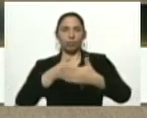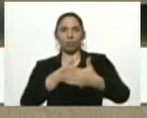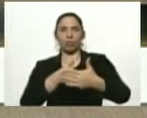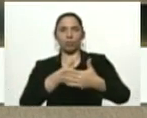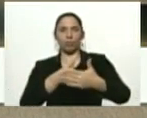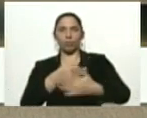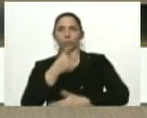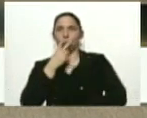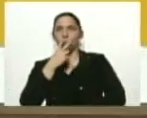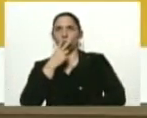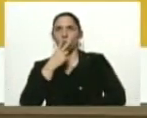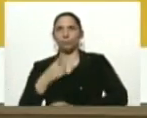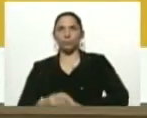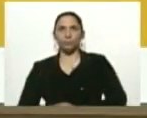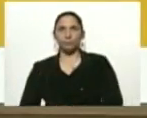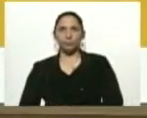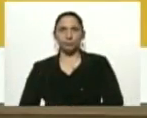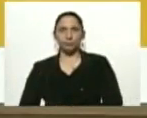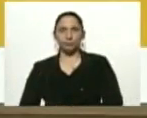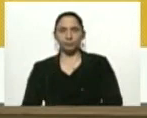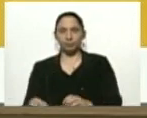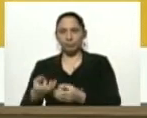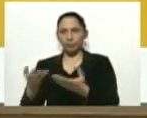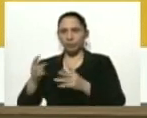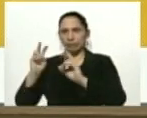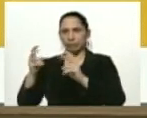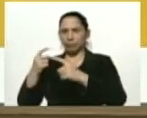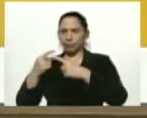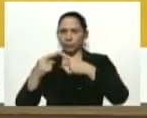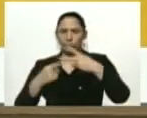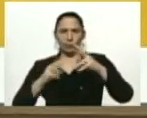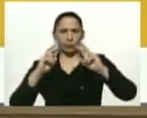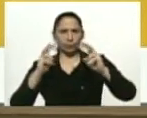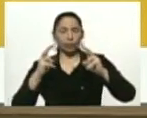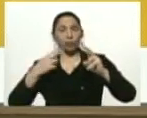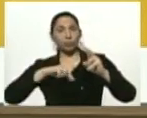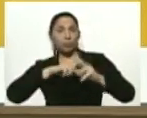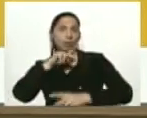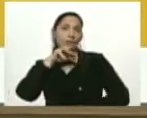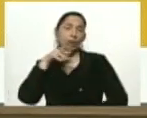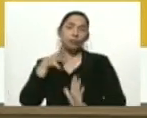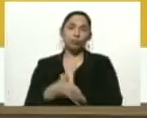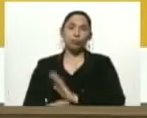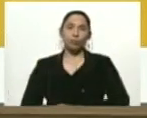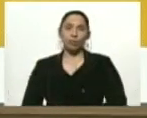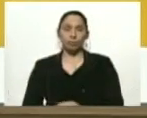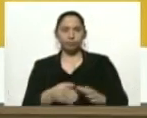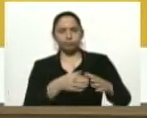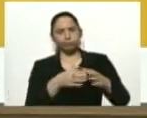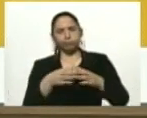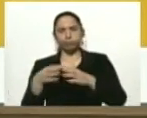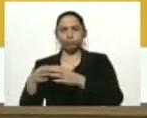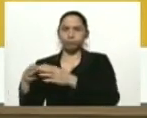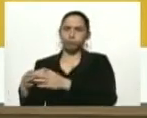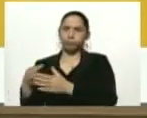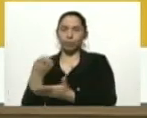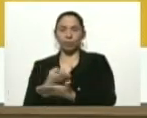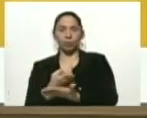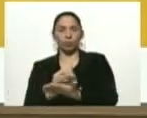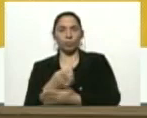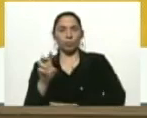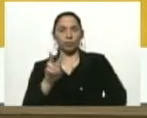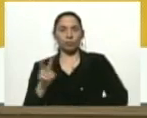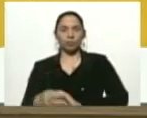el tabaquismo. De estos temas y otros, hablamos hoy con estos sectores económicos de